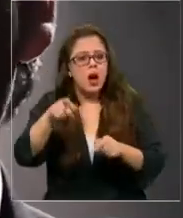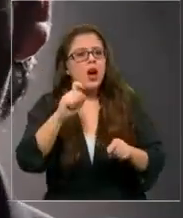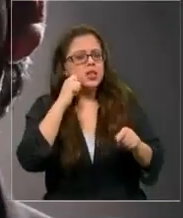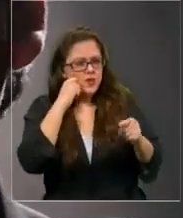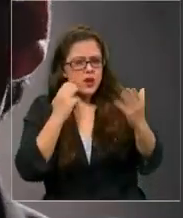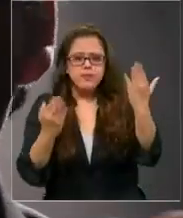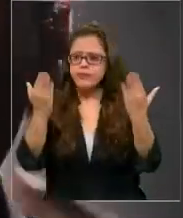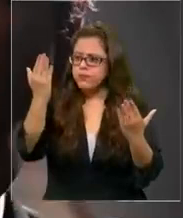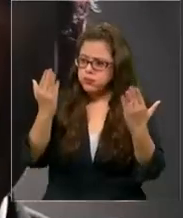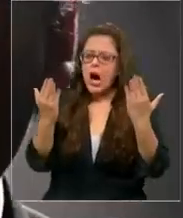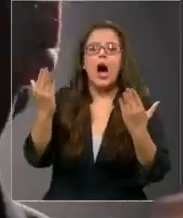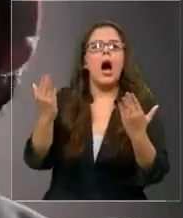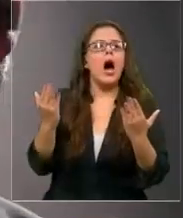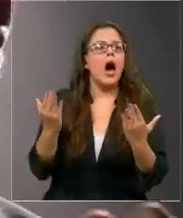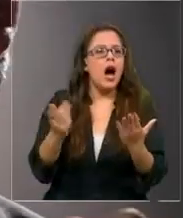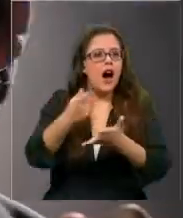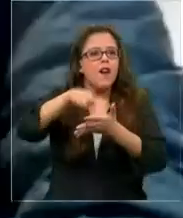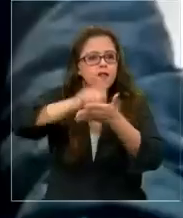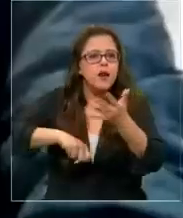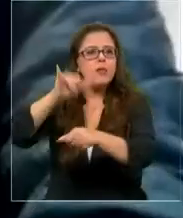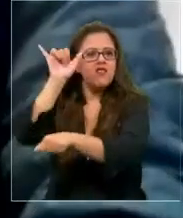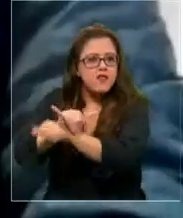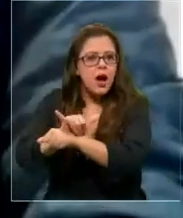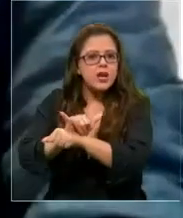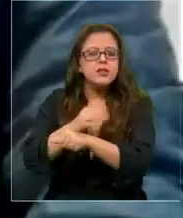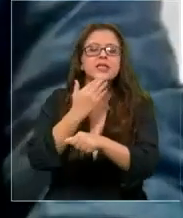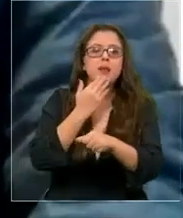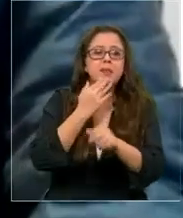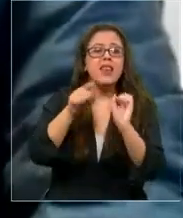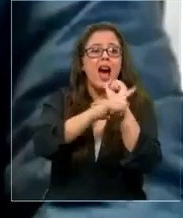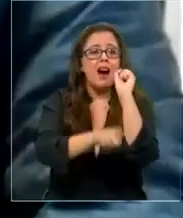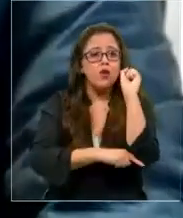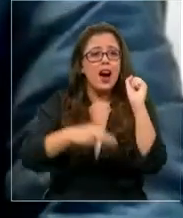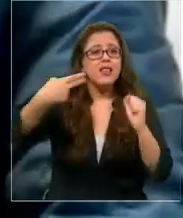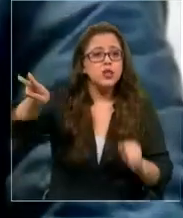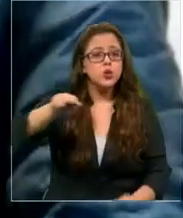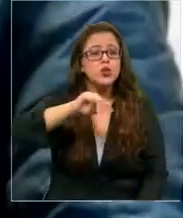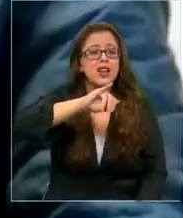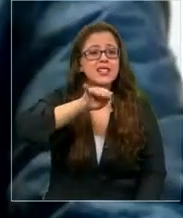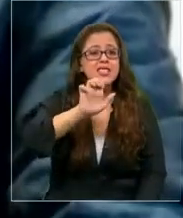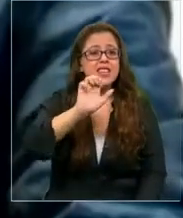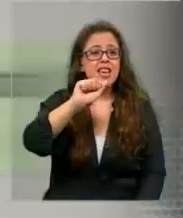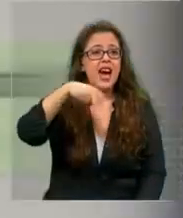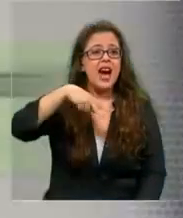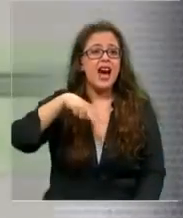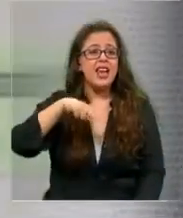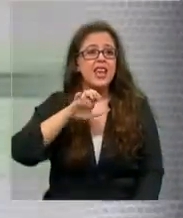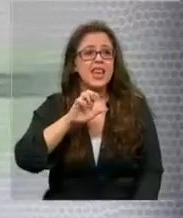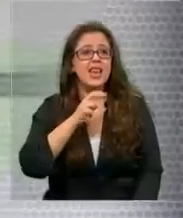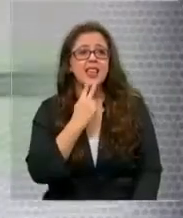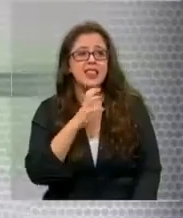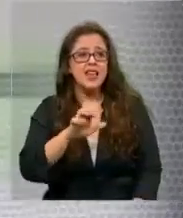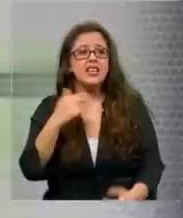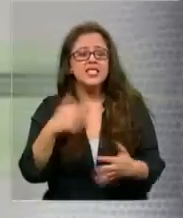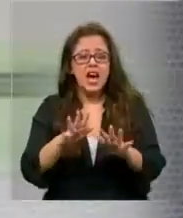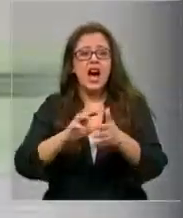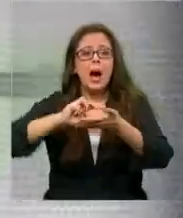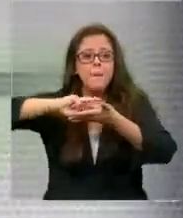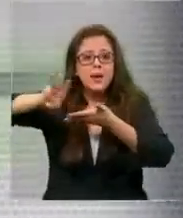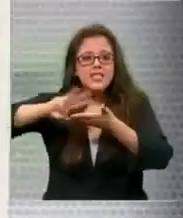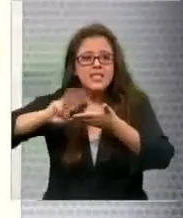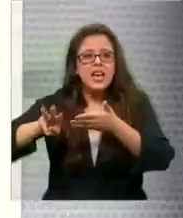la firma de la víctima fue falsificada. Incluso su propia abogada, Janet Cofré, envió un mensaje a otro abogado que